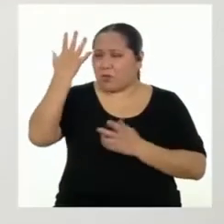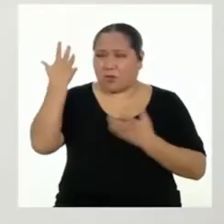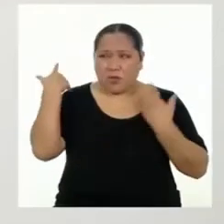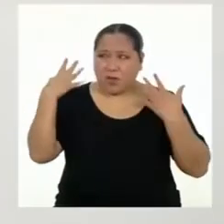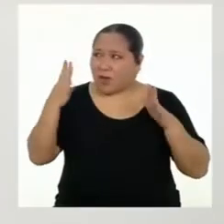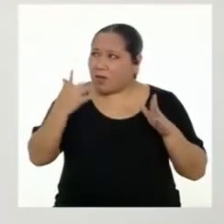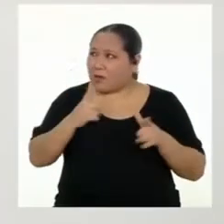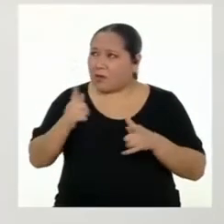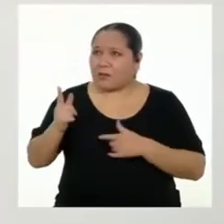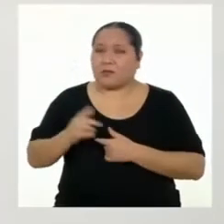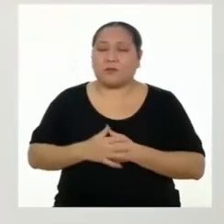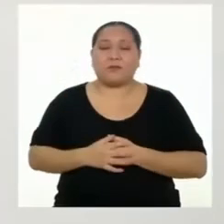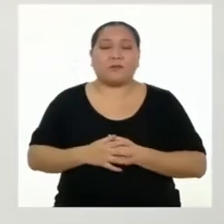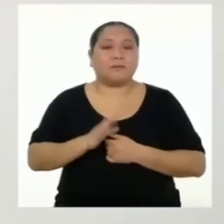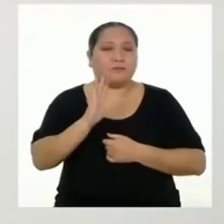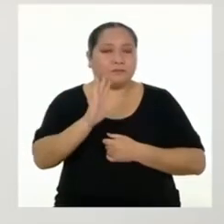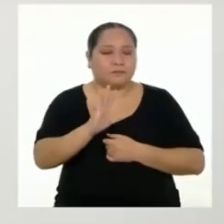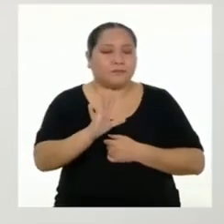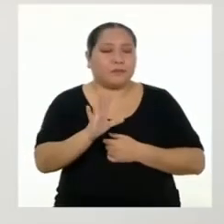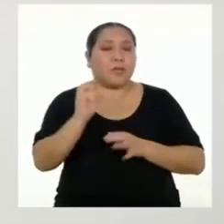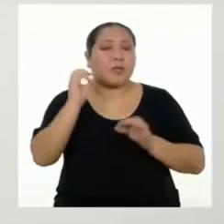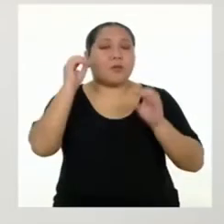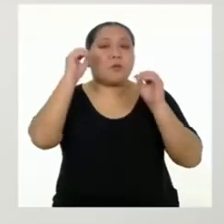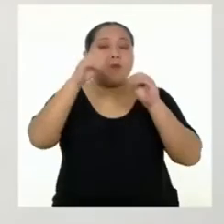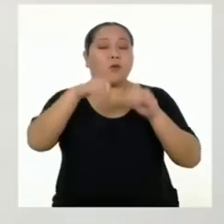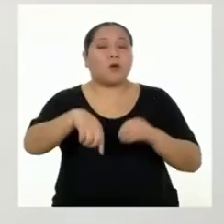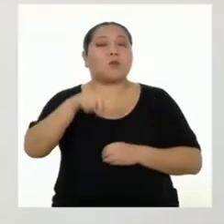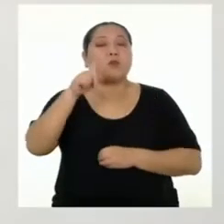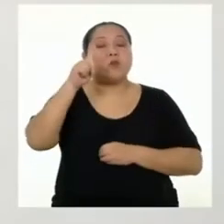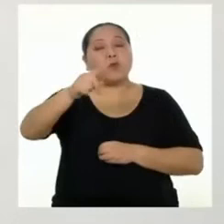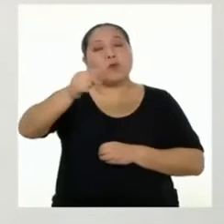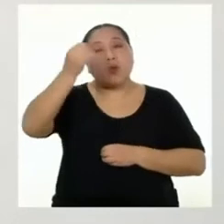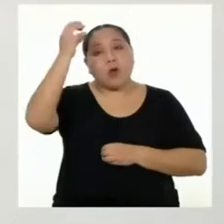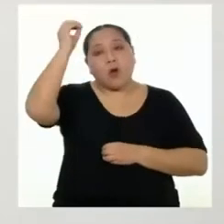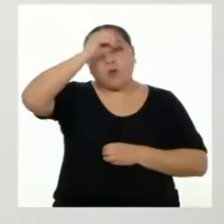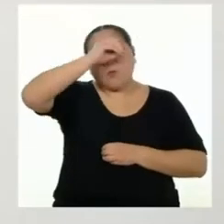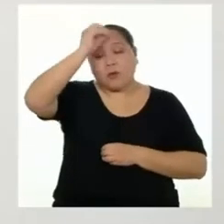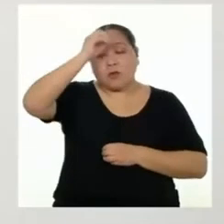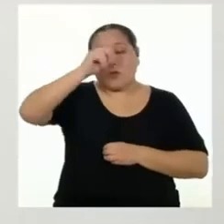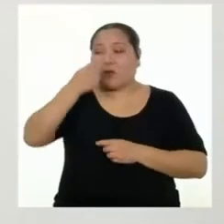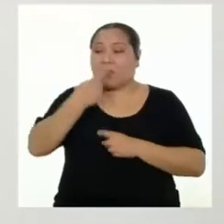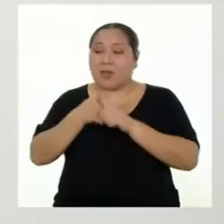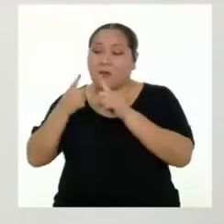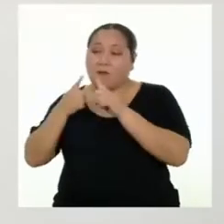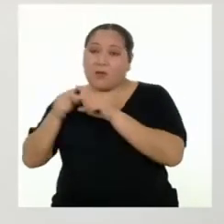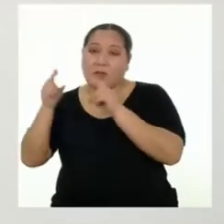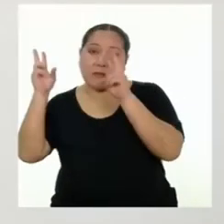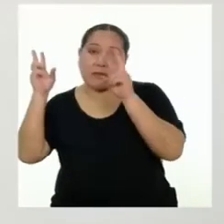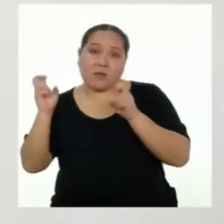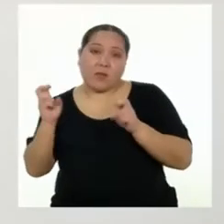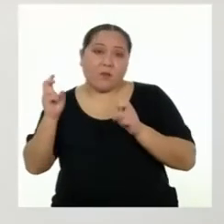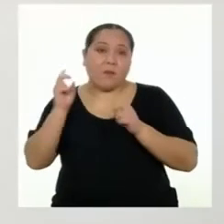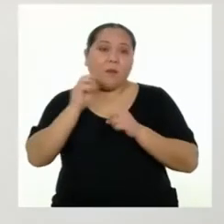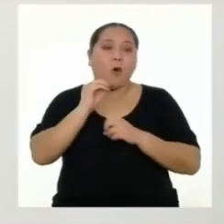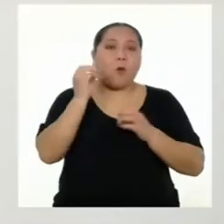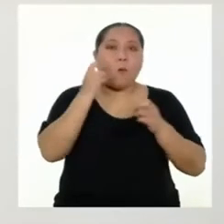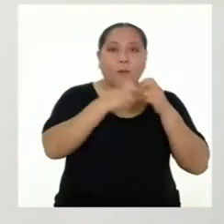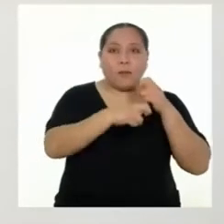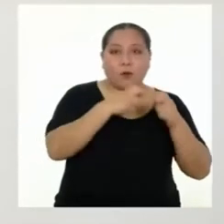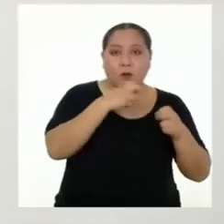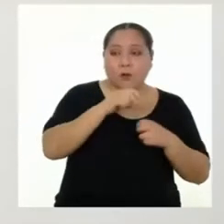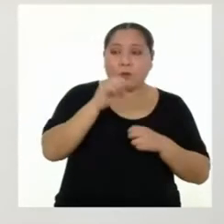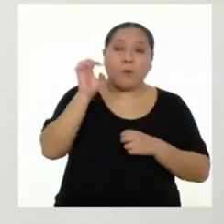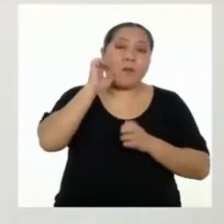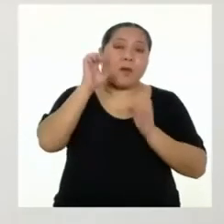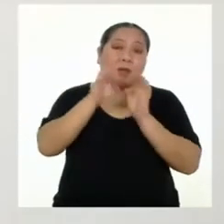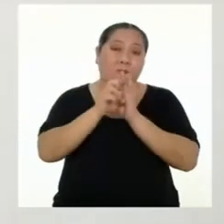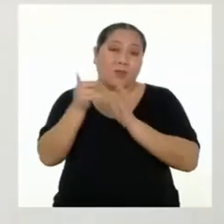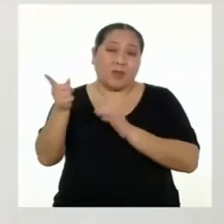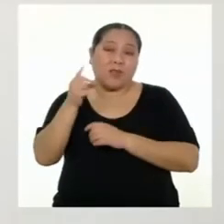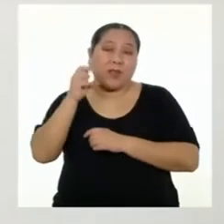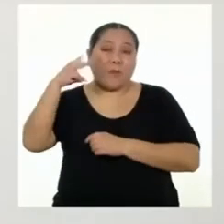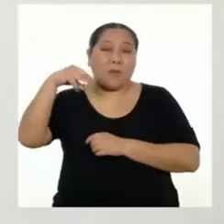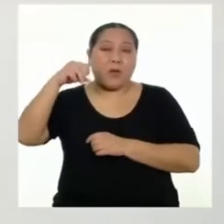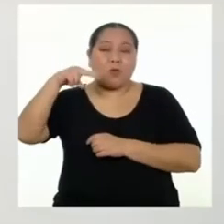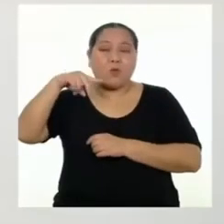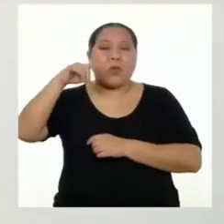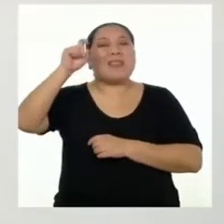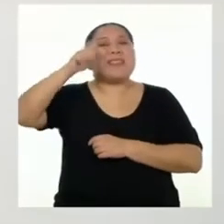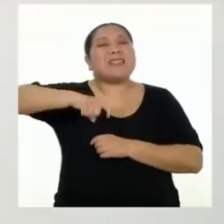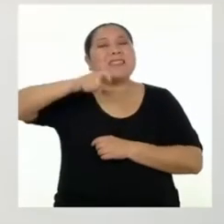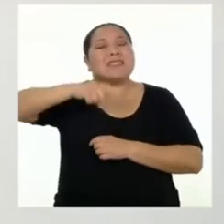Mira, para asumir una posición frente a un tema o situación, como la de Manuel, es importante que estemos